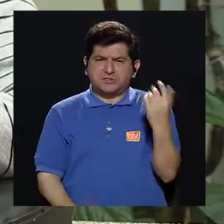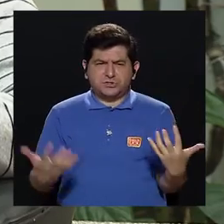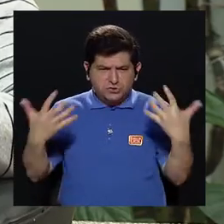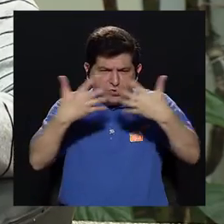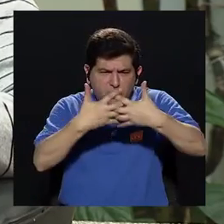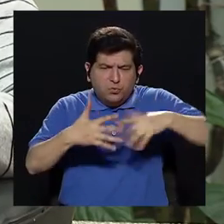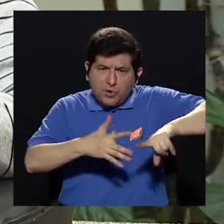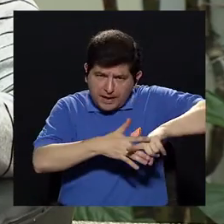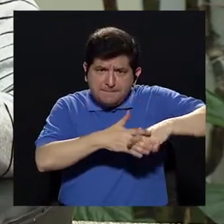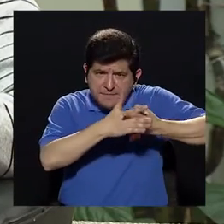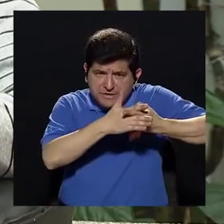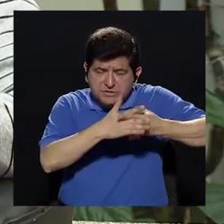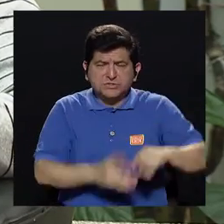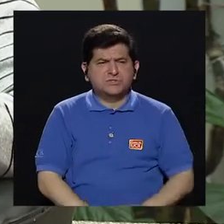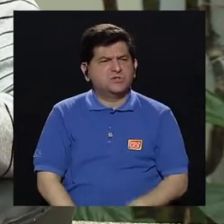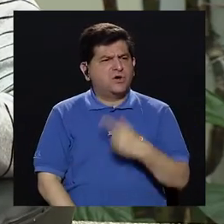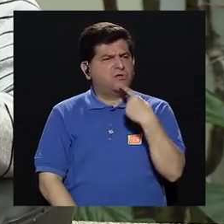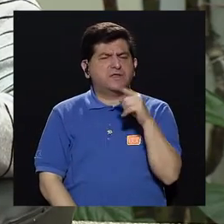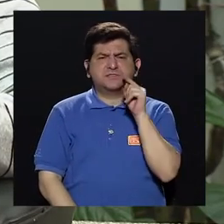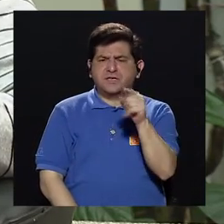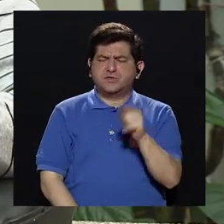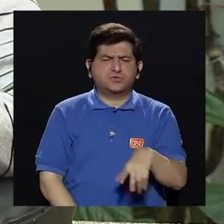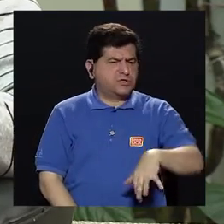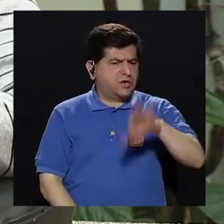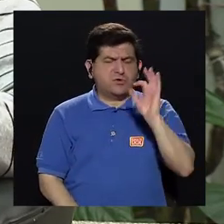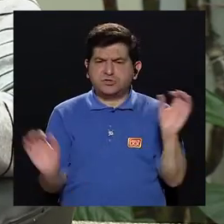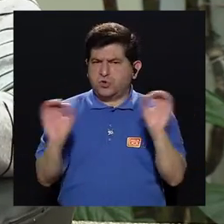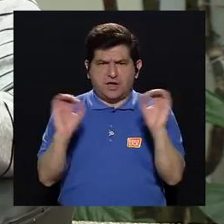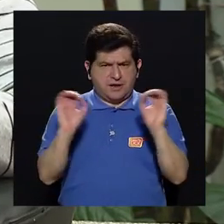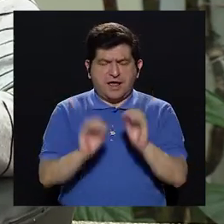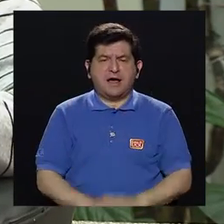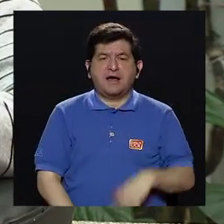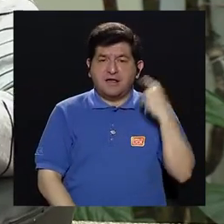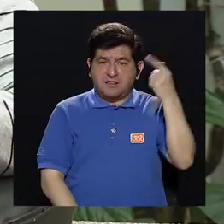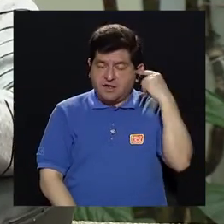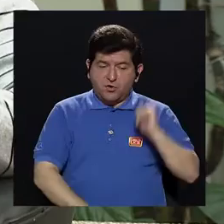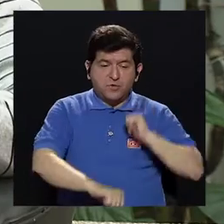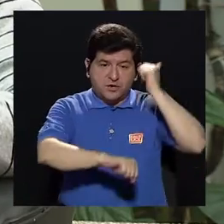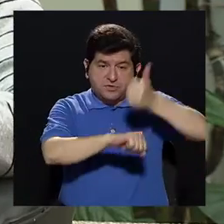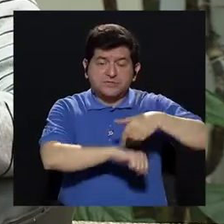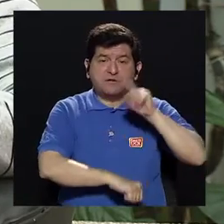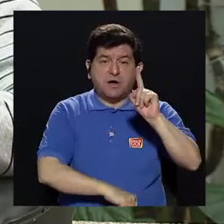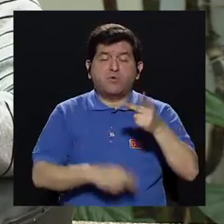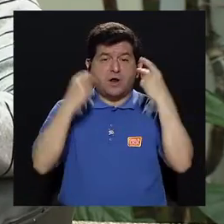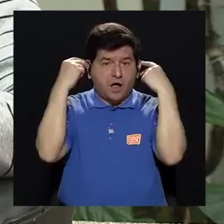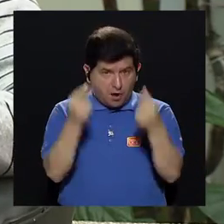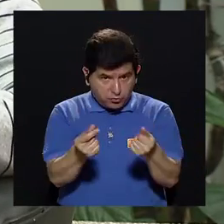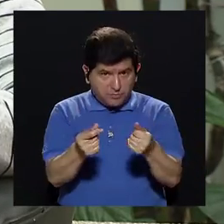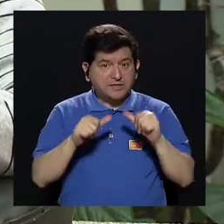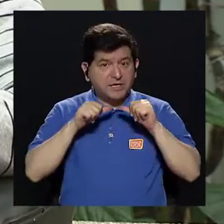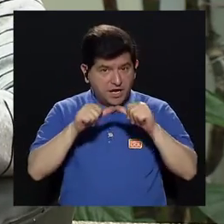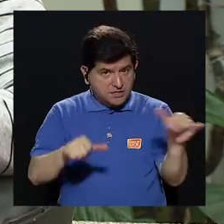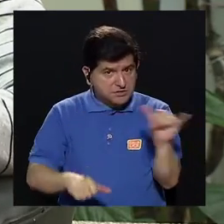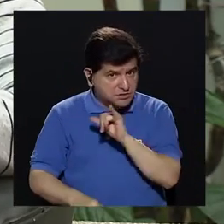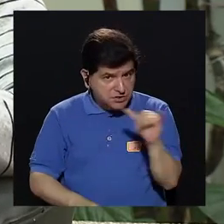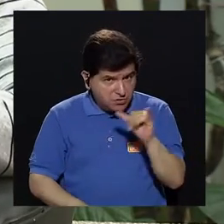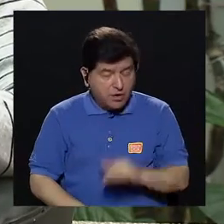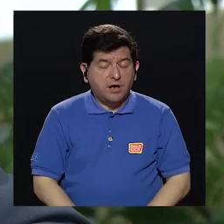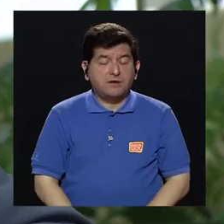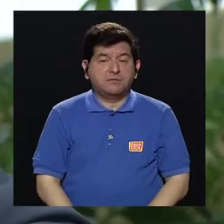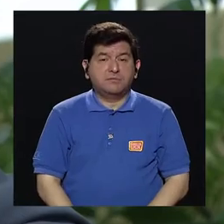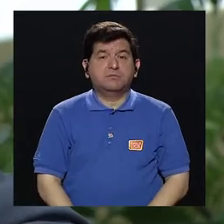complementaria comenzó, decían que si usted no escogía ninguna, el Estado le asignaba a uno automáticamente. ¿Esto sigue siendo